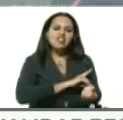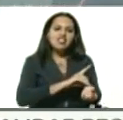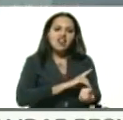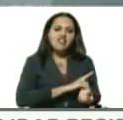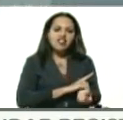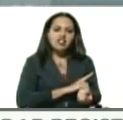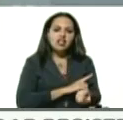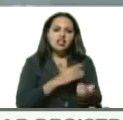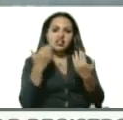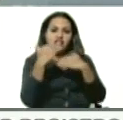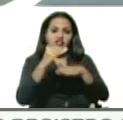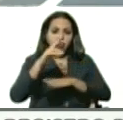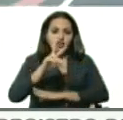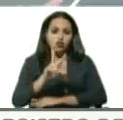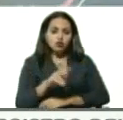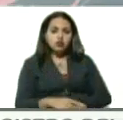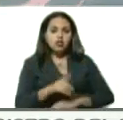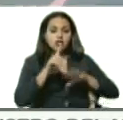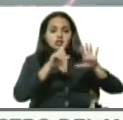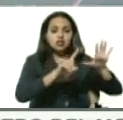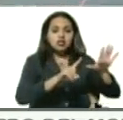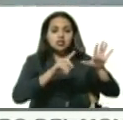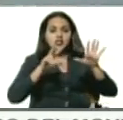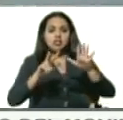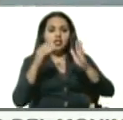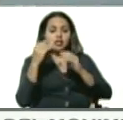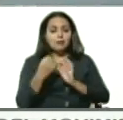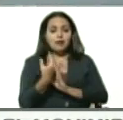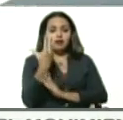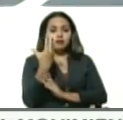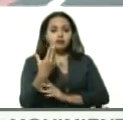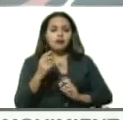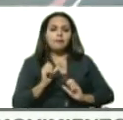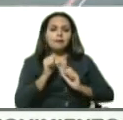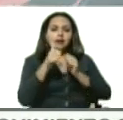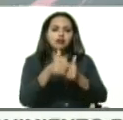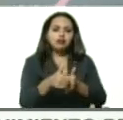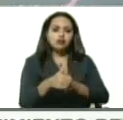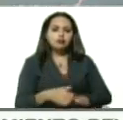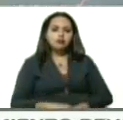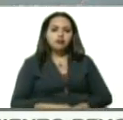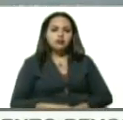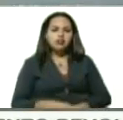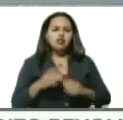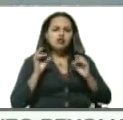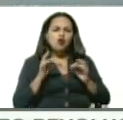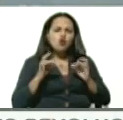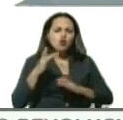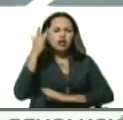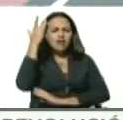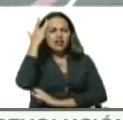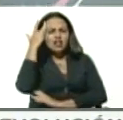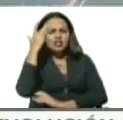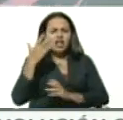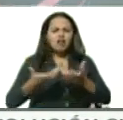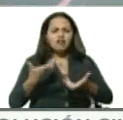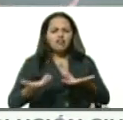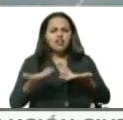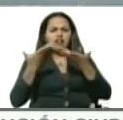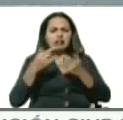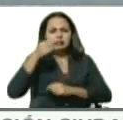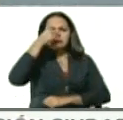y el 27 de mayo inició síntomas con malestar, fiebre, tos, dolor de cabeza, congención nasal,